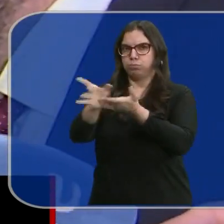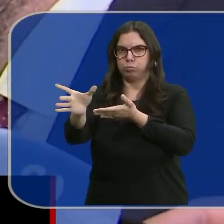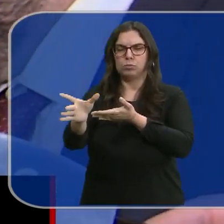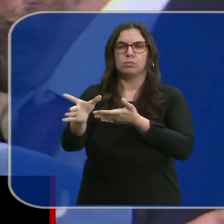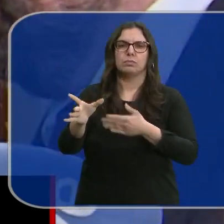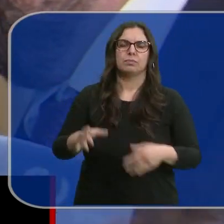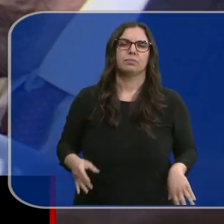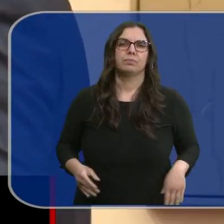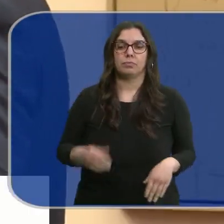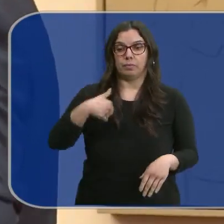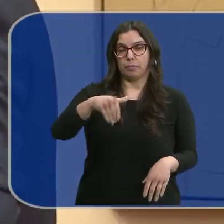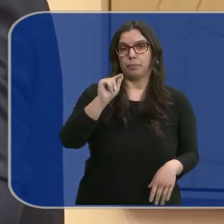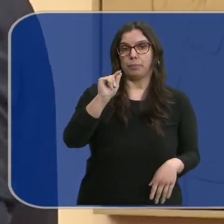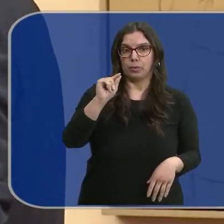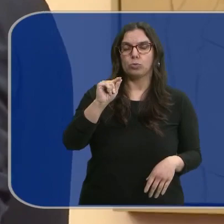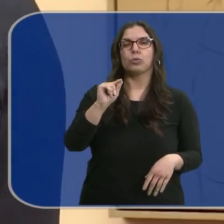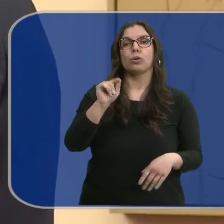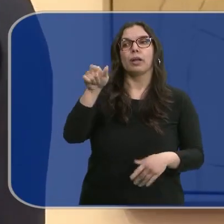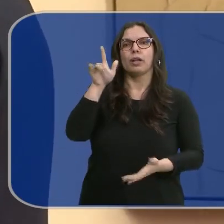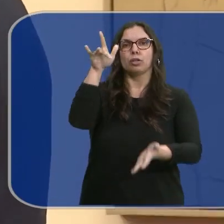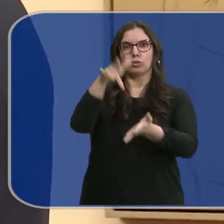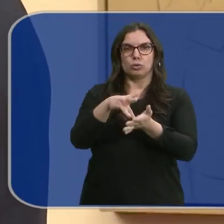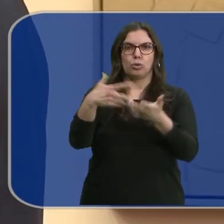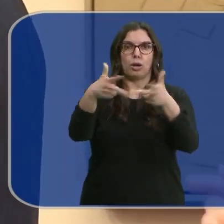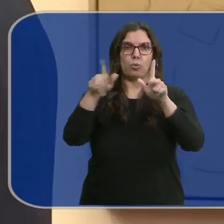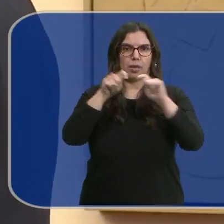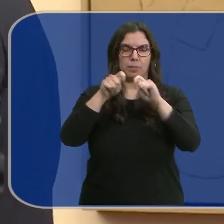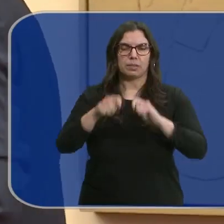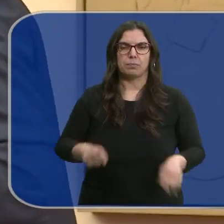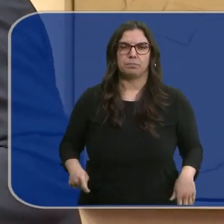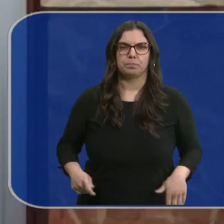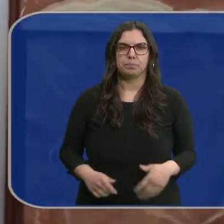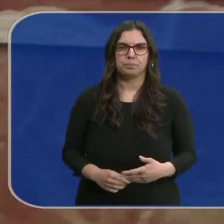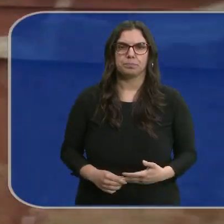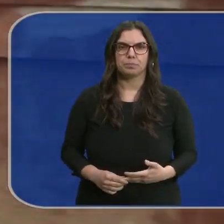expulsado del partido. En unos minutos está previsto que Ábalos hable ante los medios.